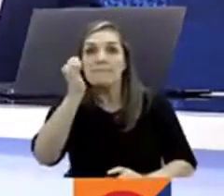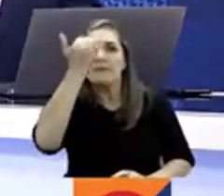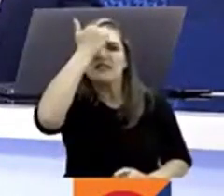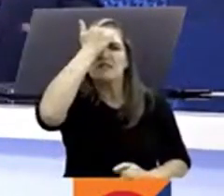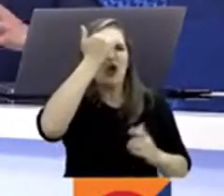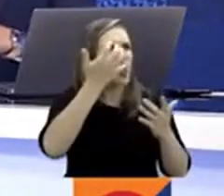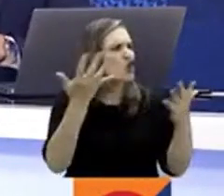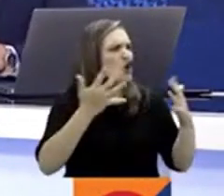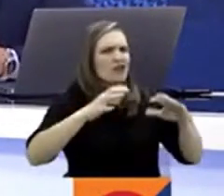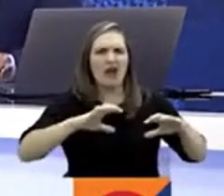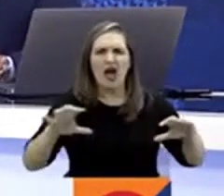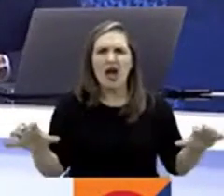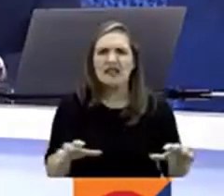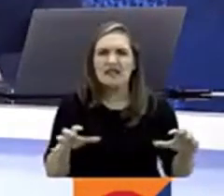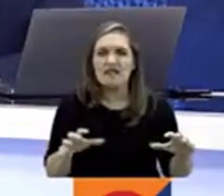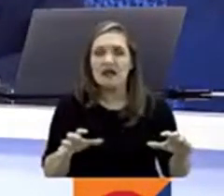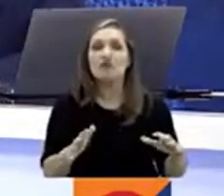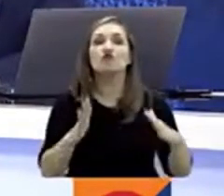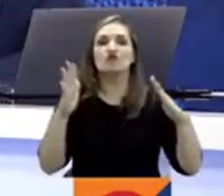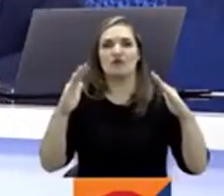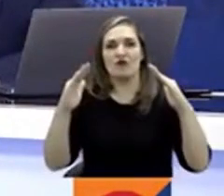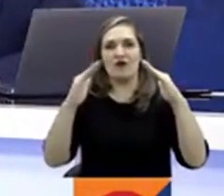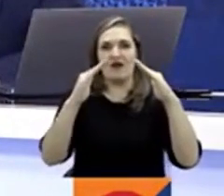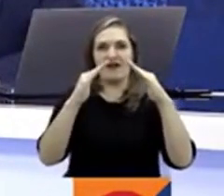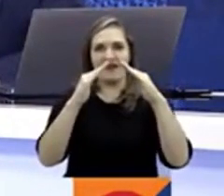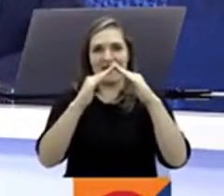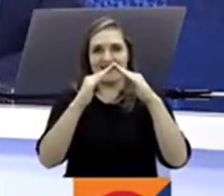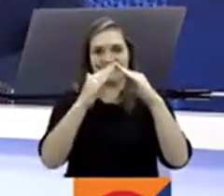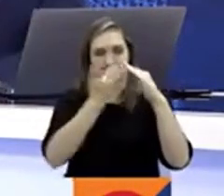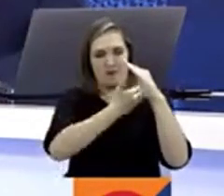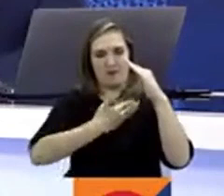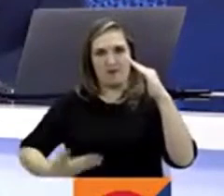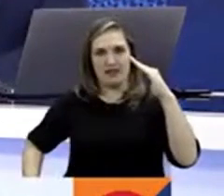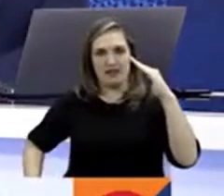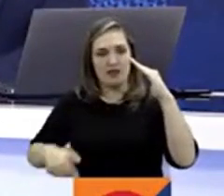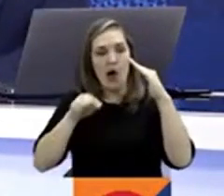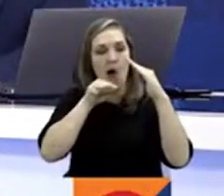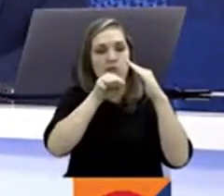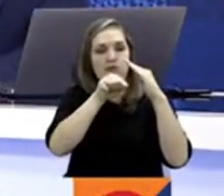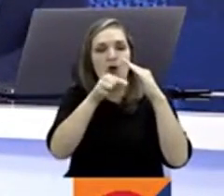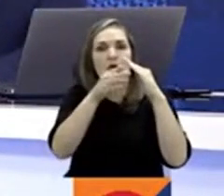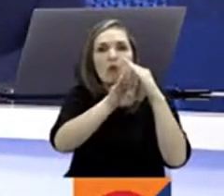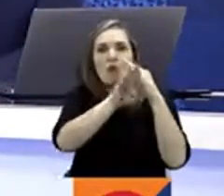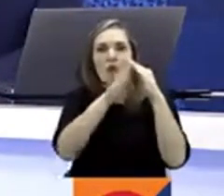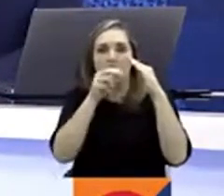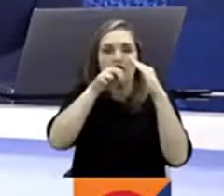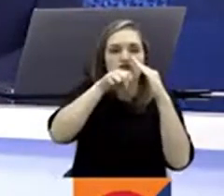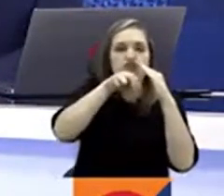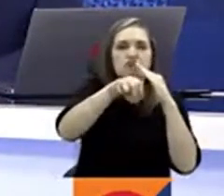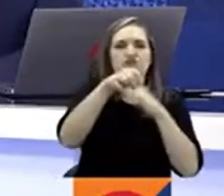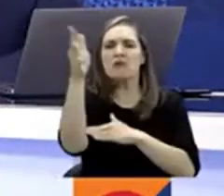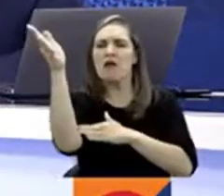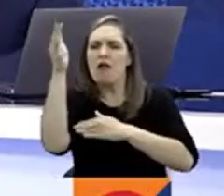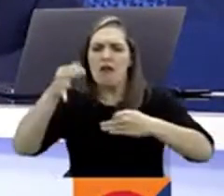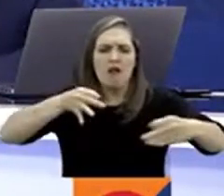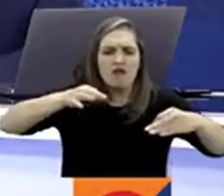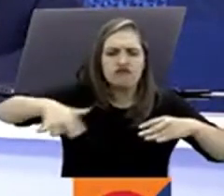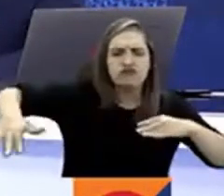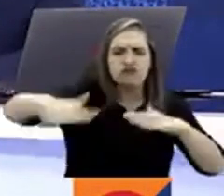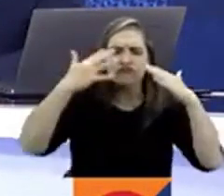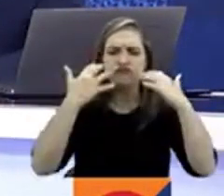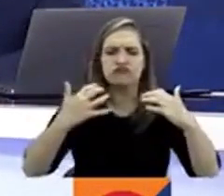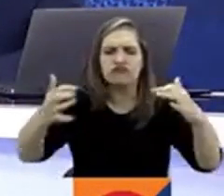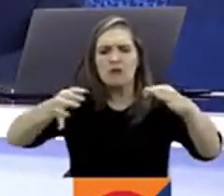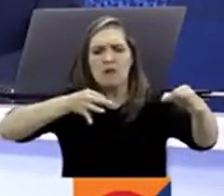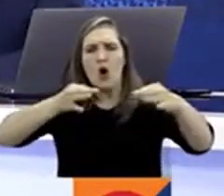jefe de estado desde una ventana o un balcón de la plaza de armas de la casa de Nariño. Por más de una hora explicó cómo las reformas